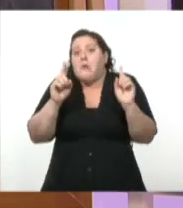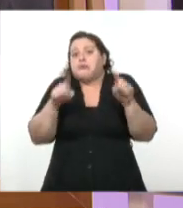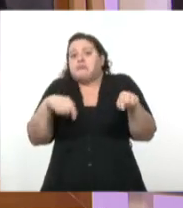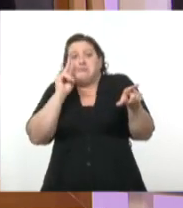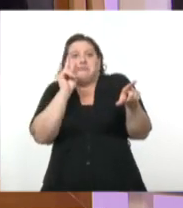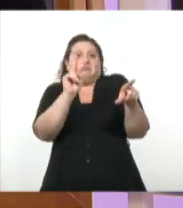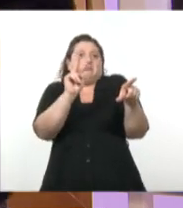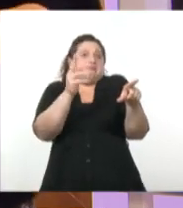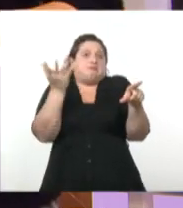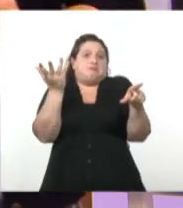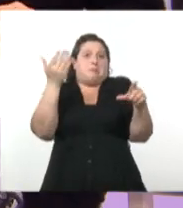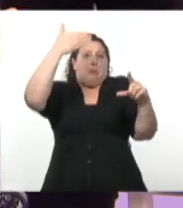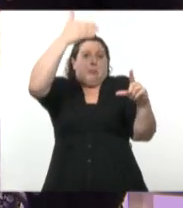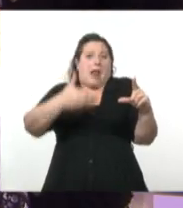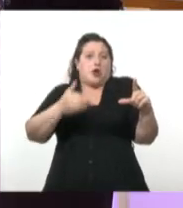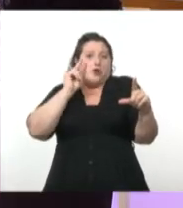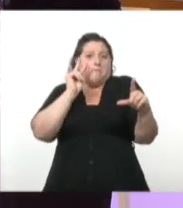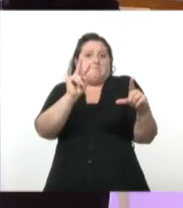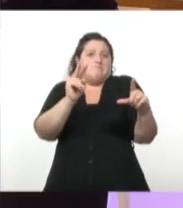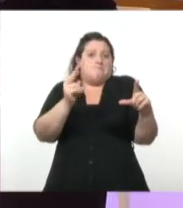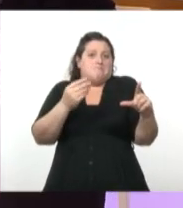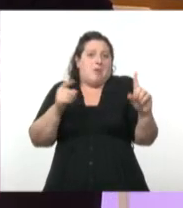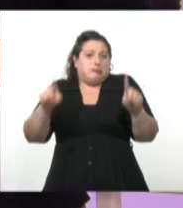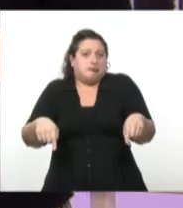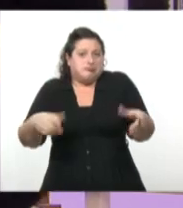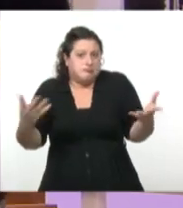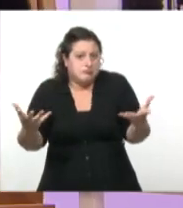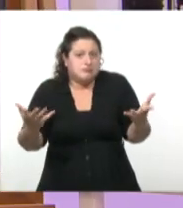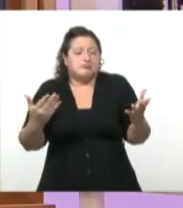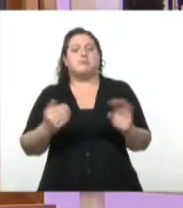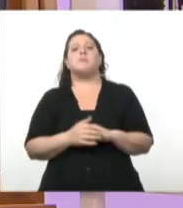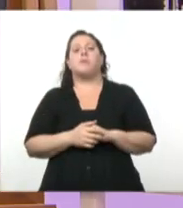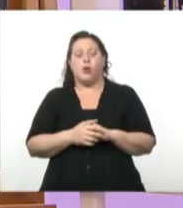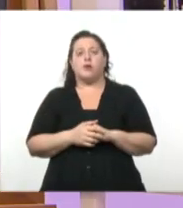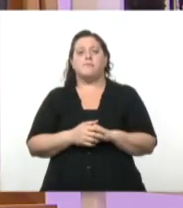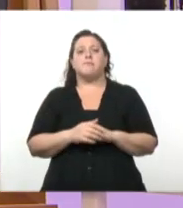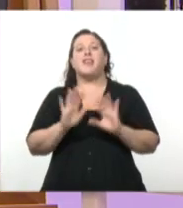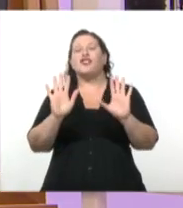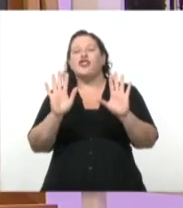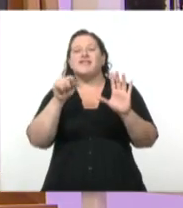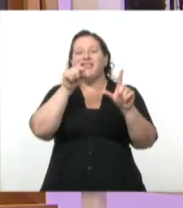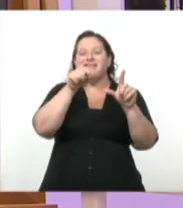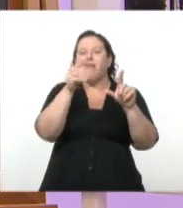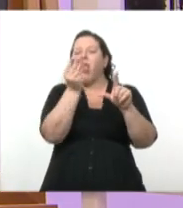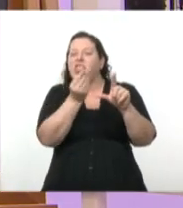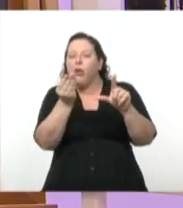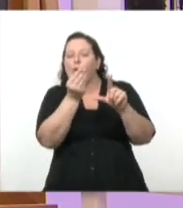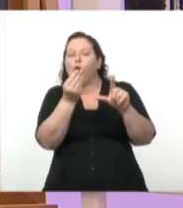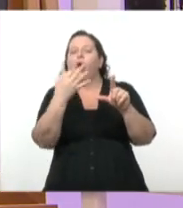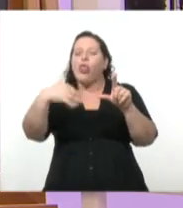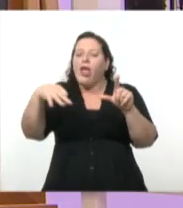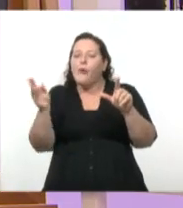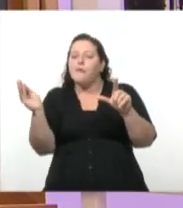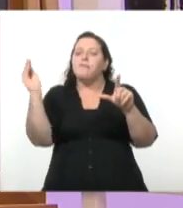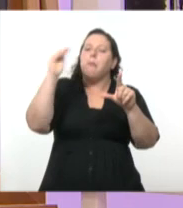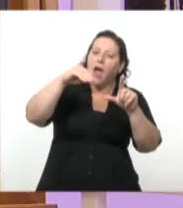de acuerdo a como vos te lo imagines, pero no lo sabemos. No. Entonces, en el dibujo tengo que empezar a incorporar algunos